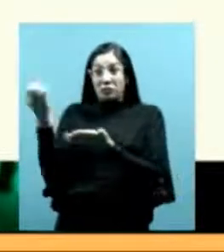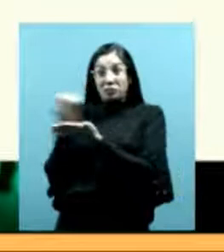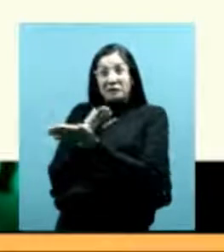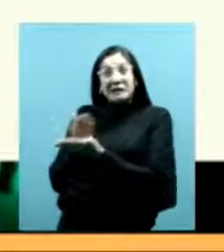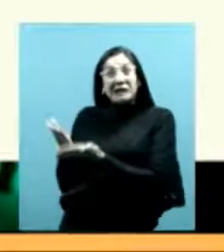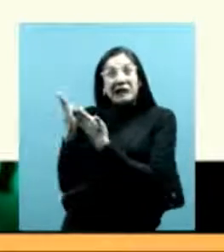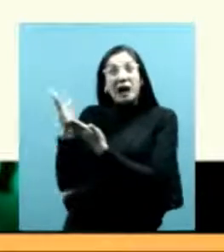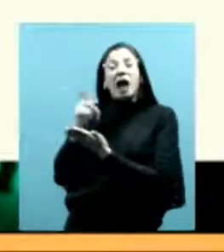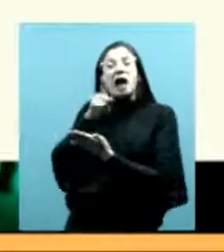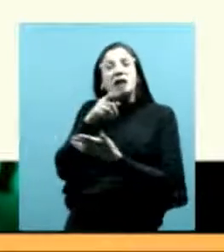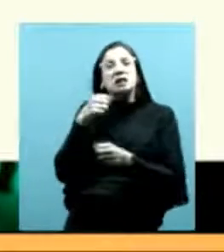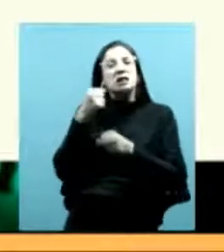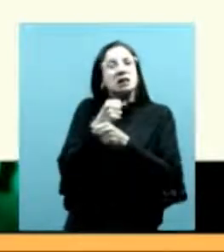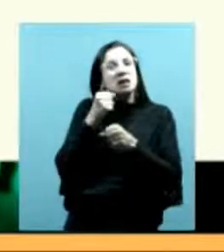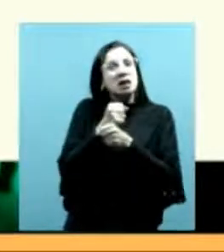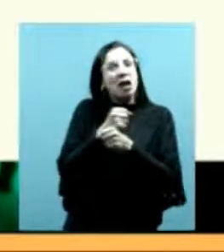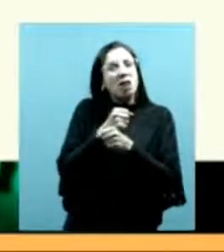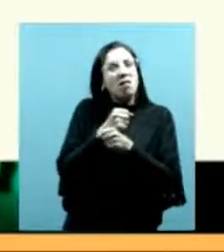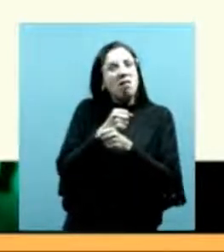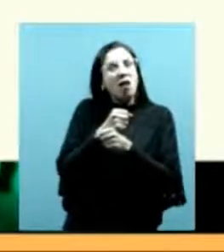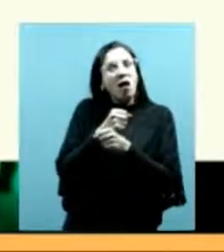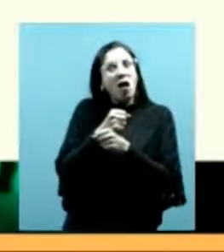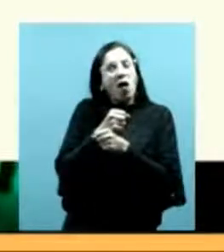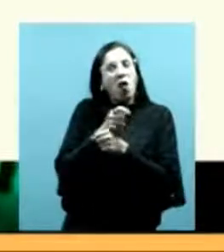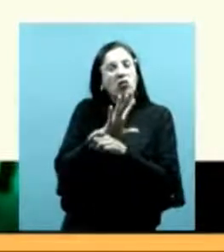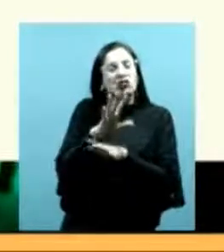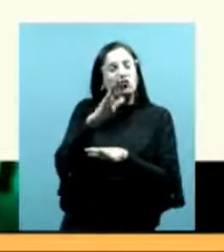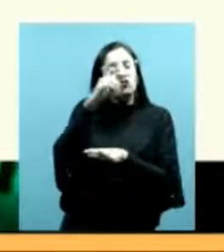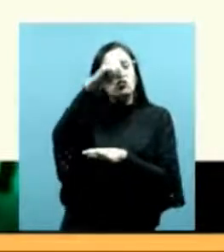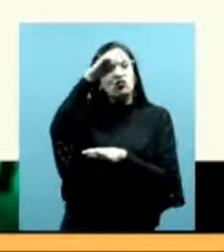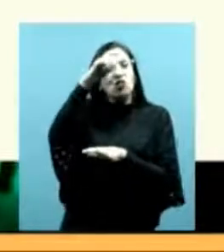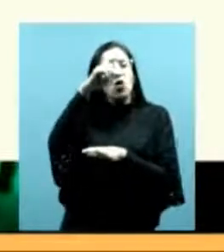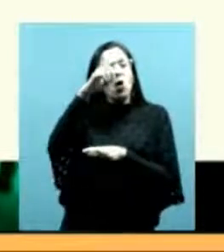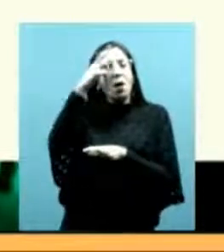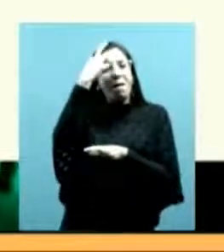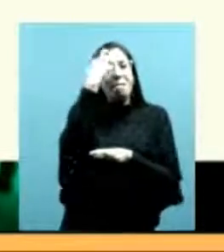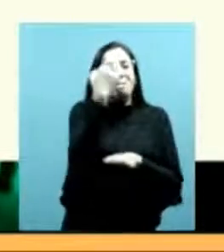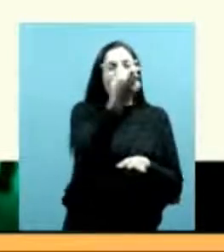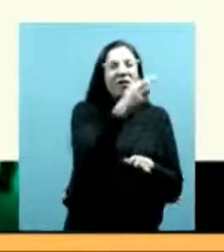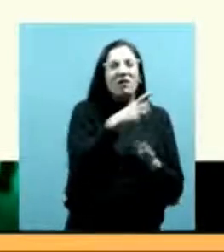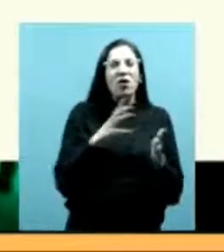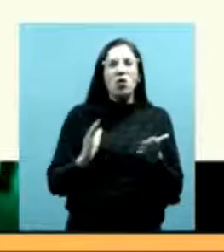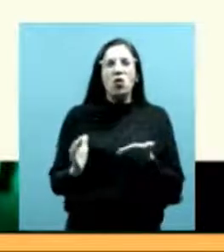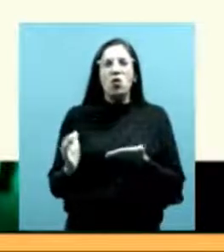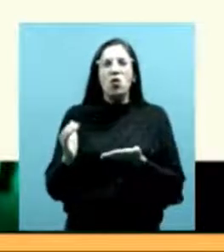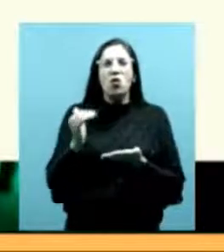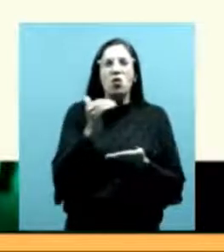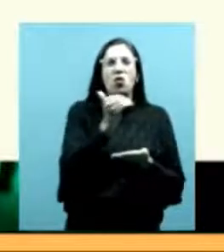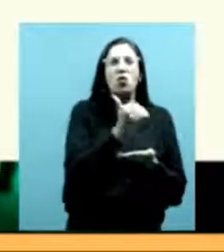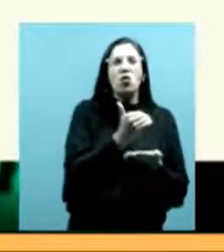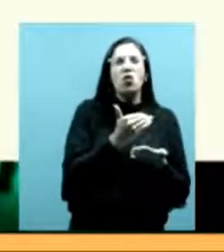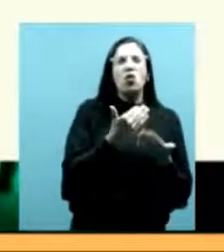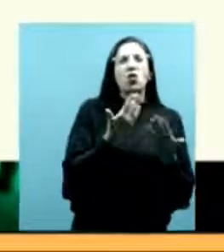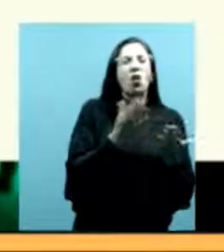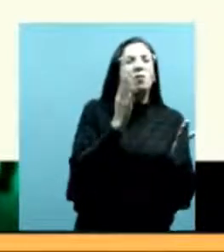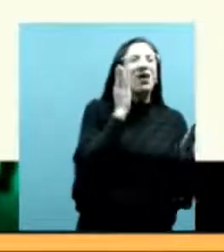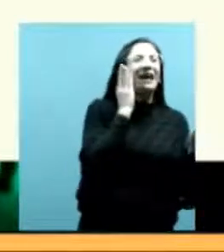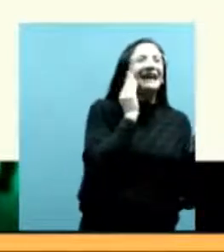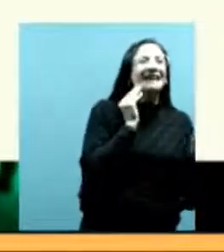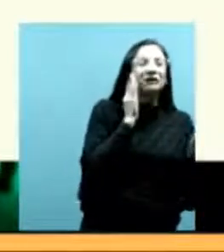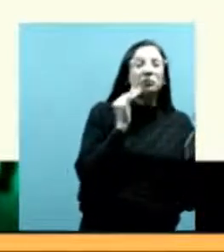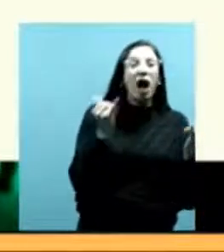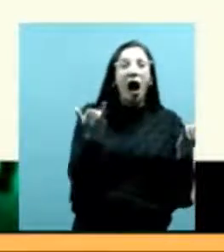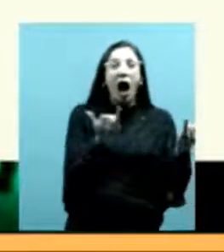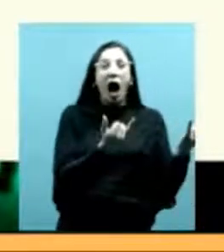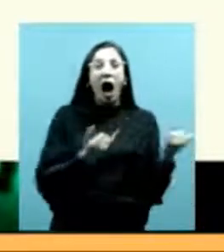índex un índex quiere decir no lo podemos analizar aislado hay que interpretarlo a la luz de las experiencias actuales